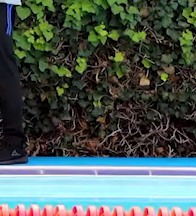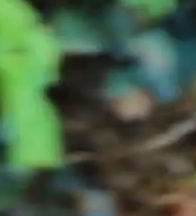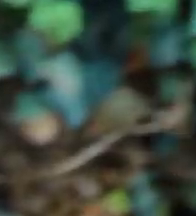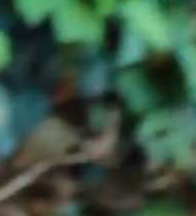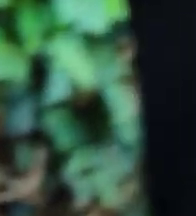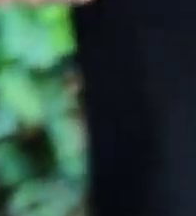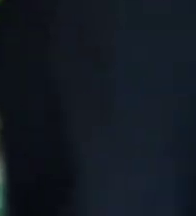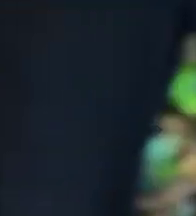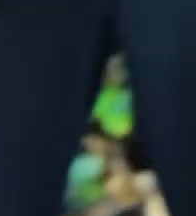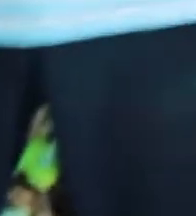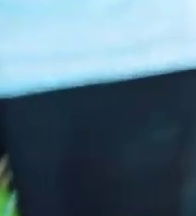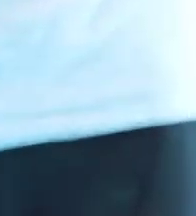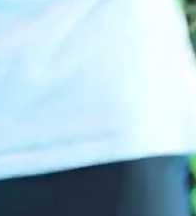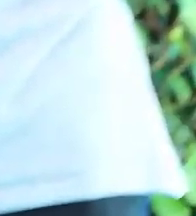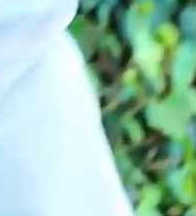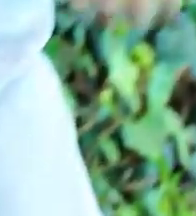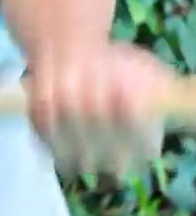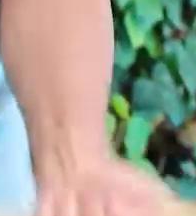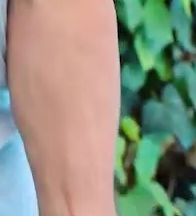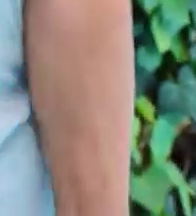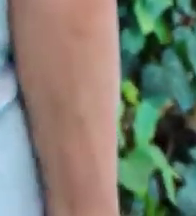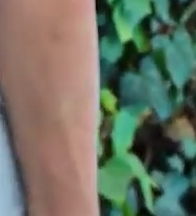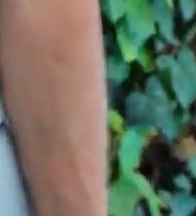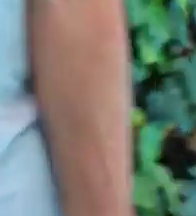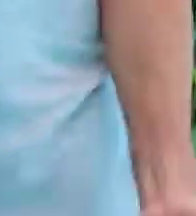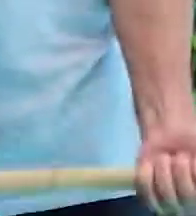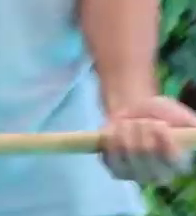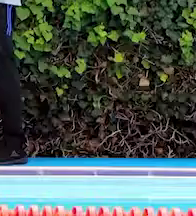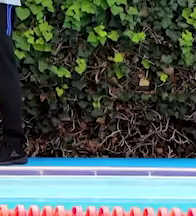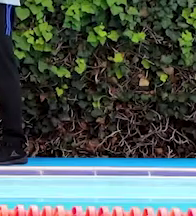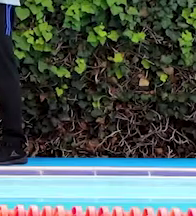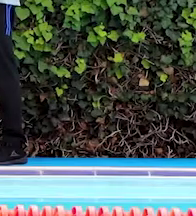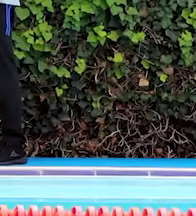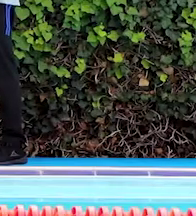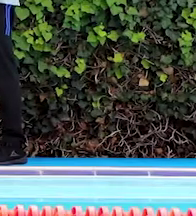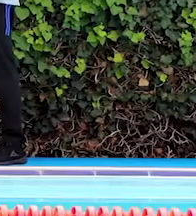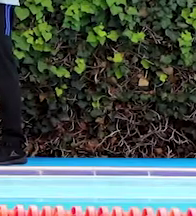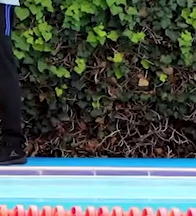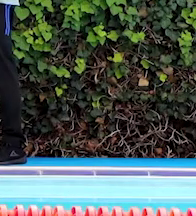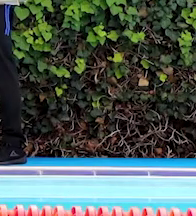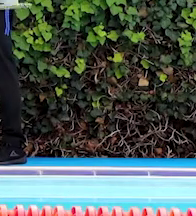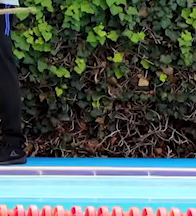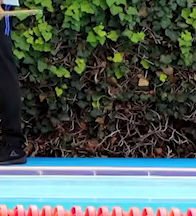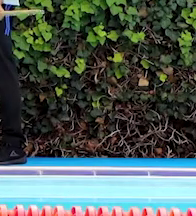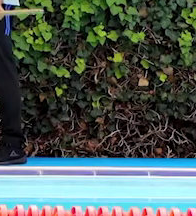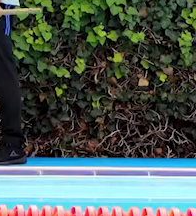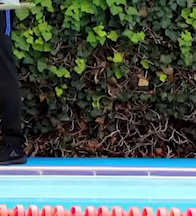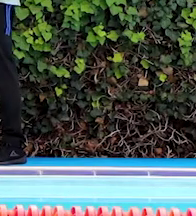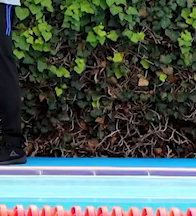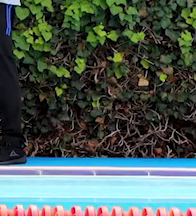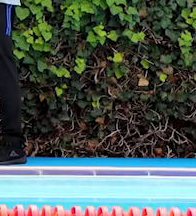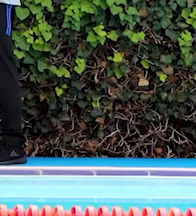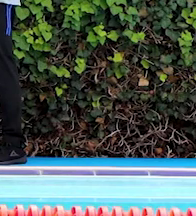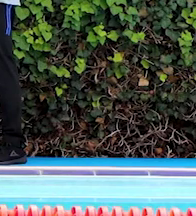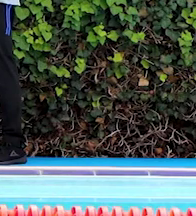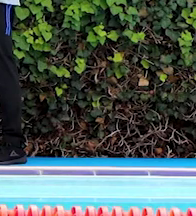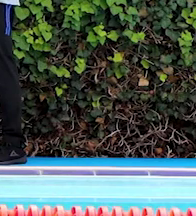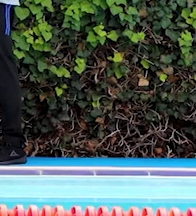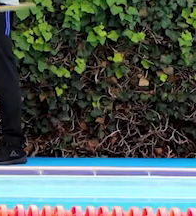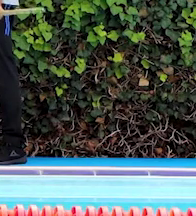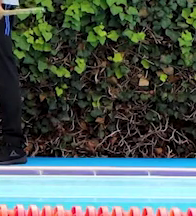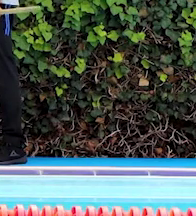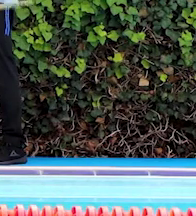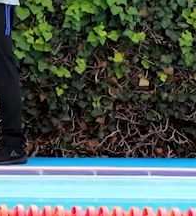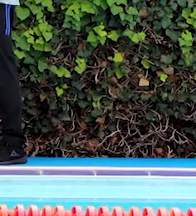grados. Y estiramos. Flexionamos. Estiramos. Recuerda. Respirar. Espirar. Ok.